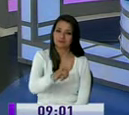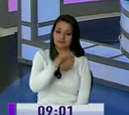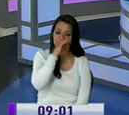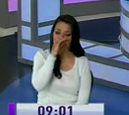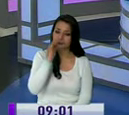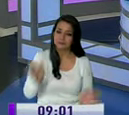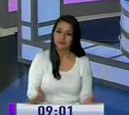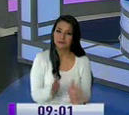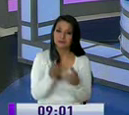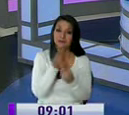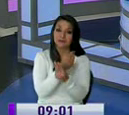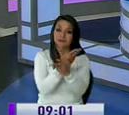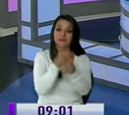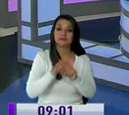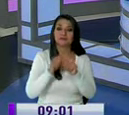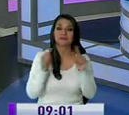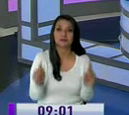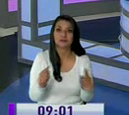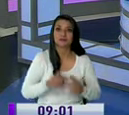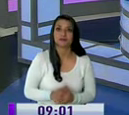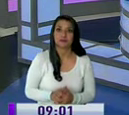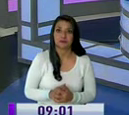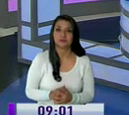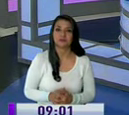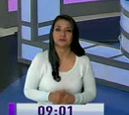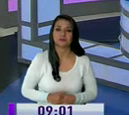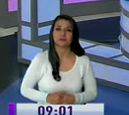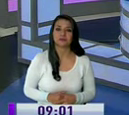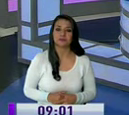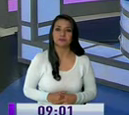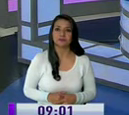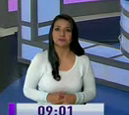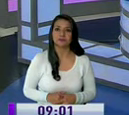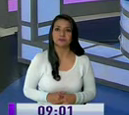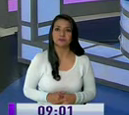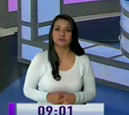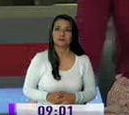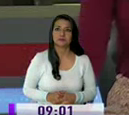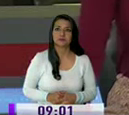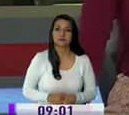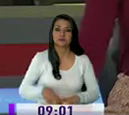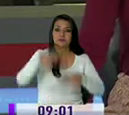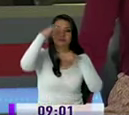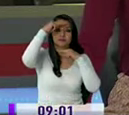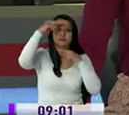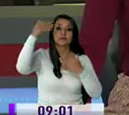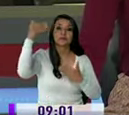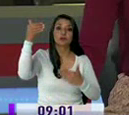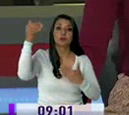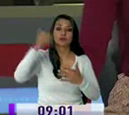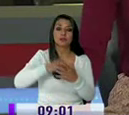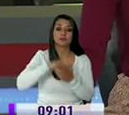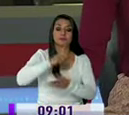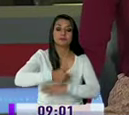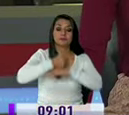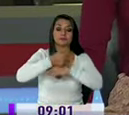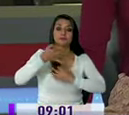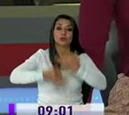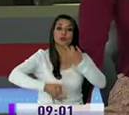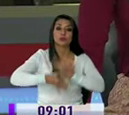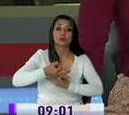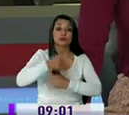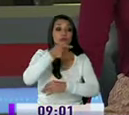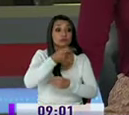ánimo hay mucho para contarles y la siguiente hora de nuestro programa vamos a hablar de noticias políticas les contamos que el tribunal de justicia declaró